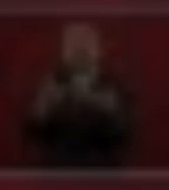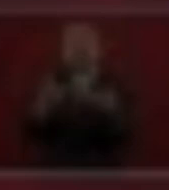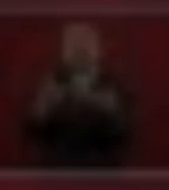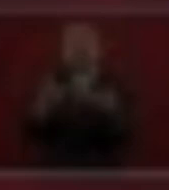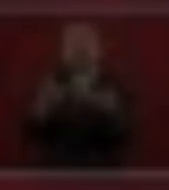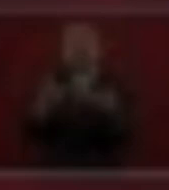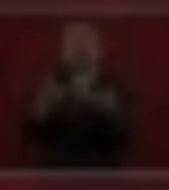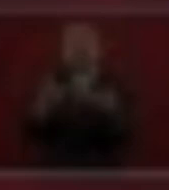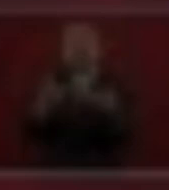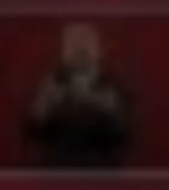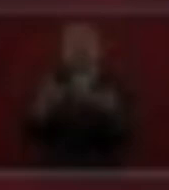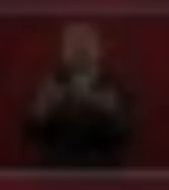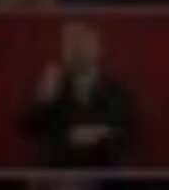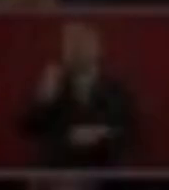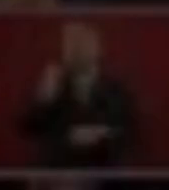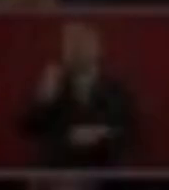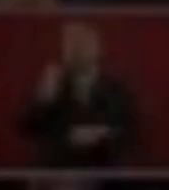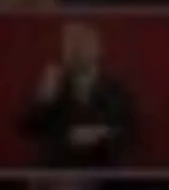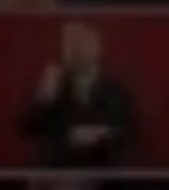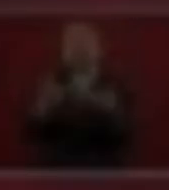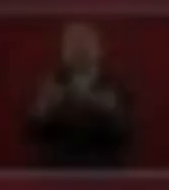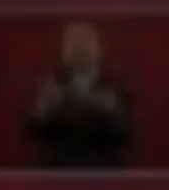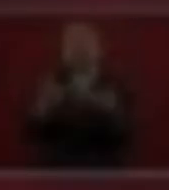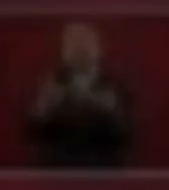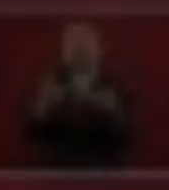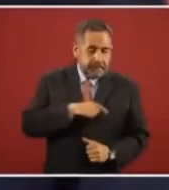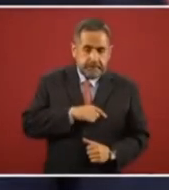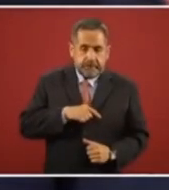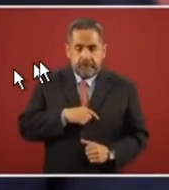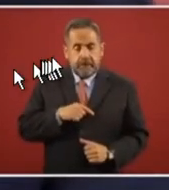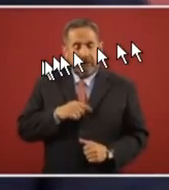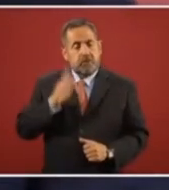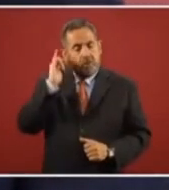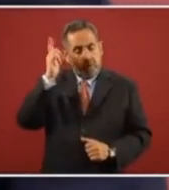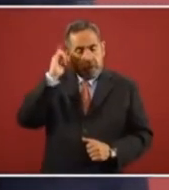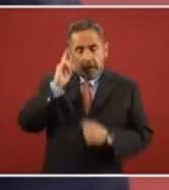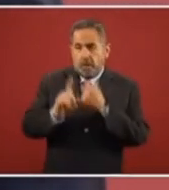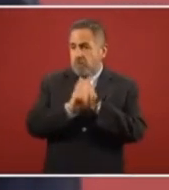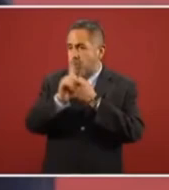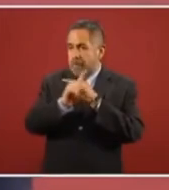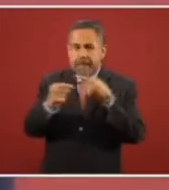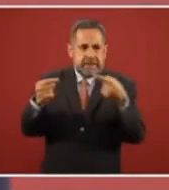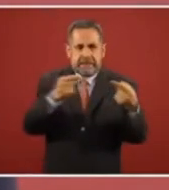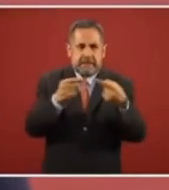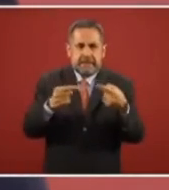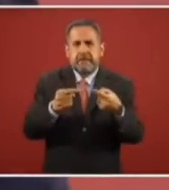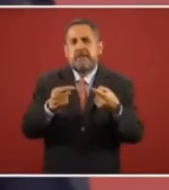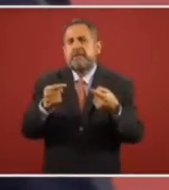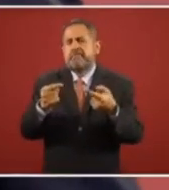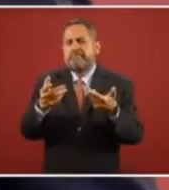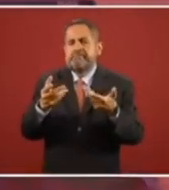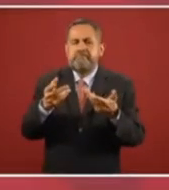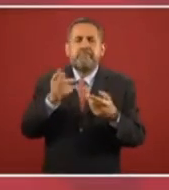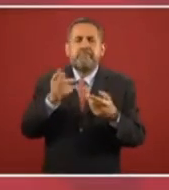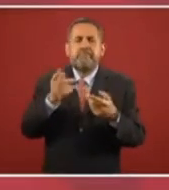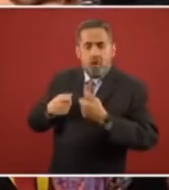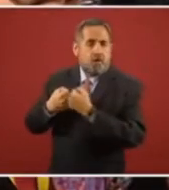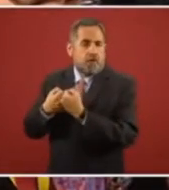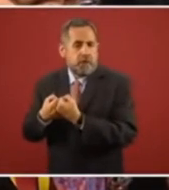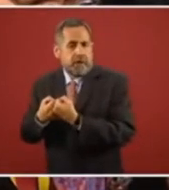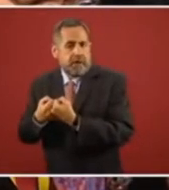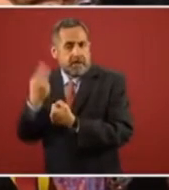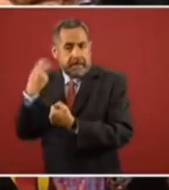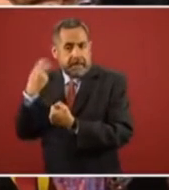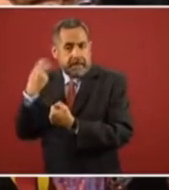Again, he's getting rid of it. ...en los conflictos, mediante diálogo...